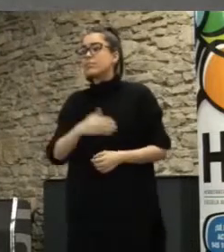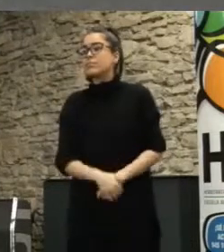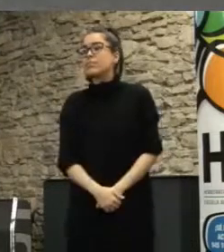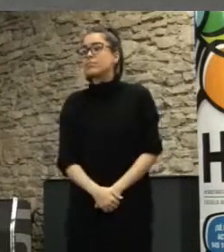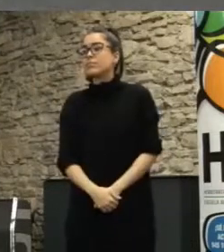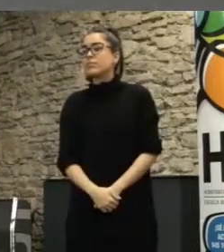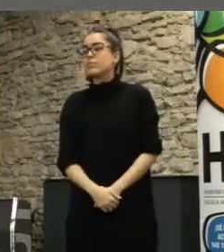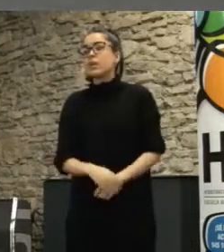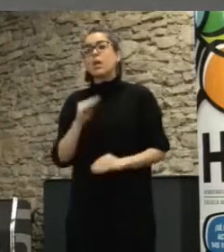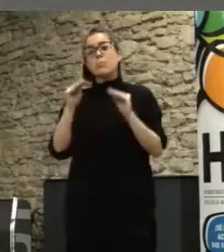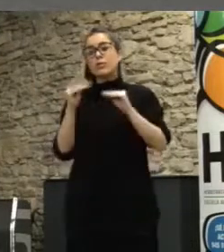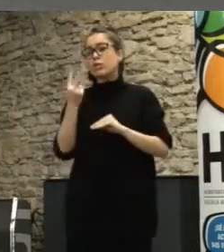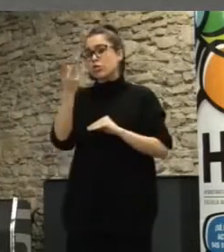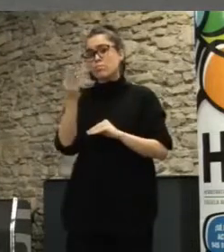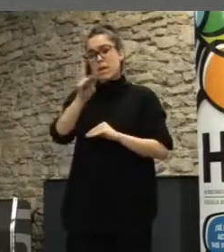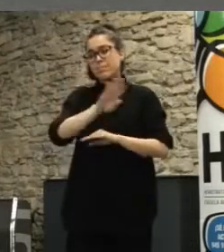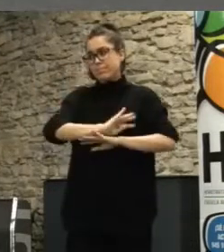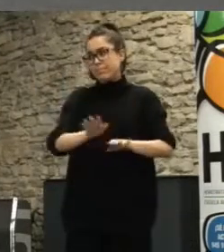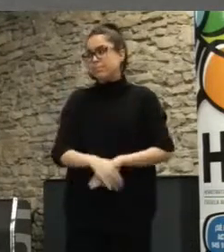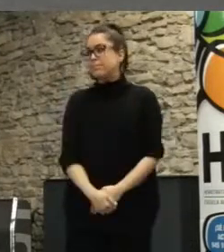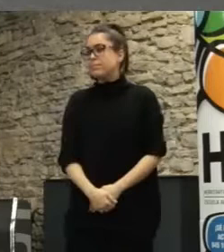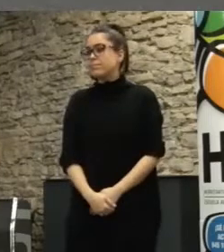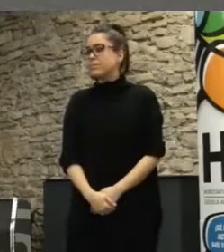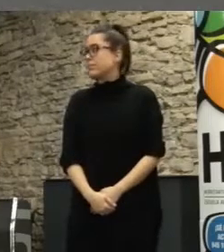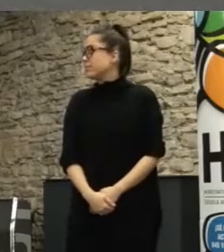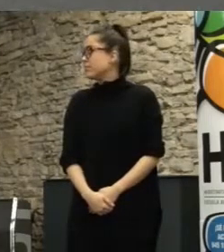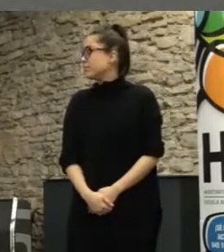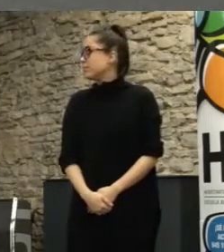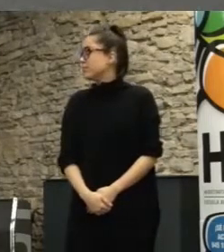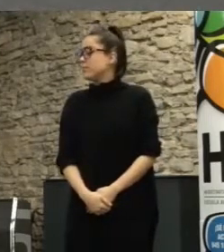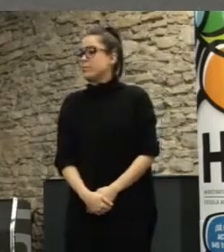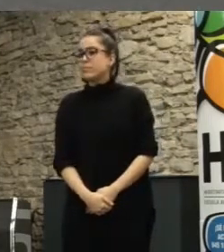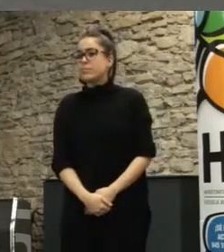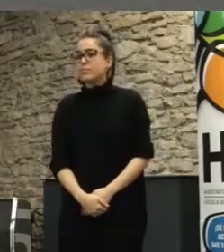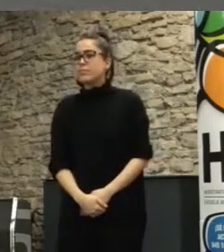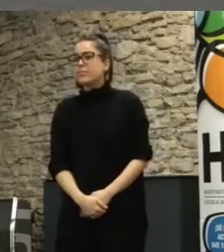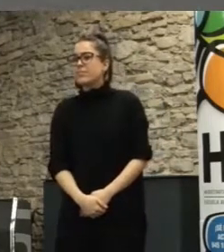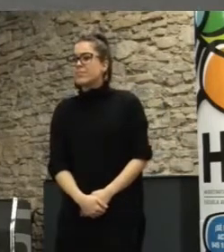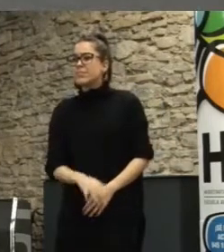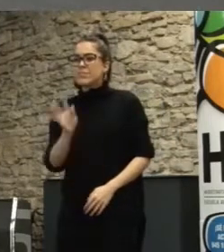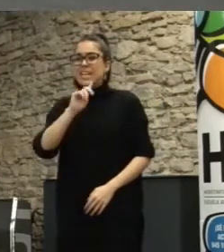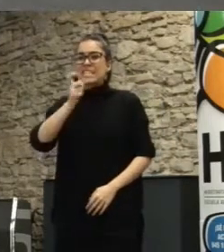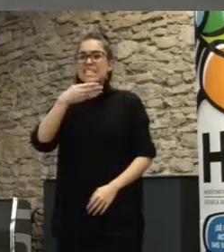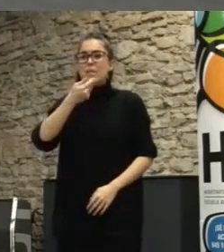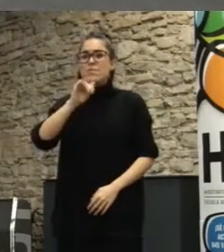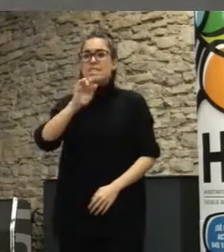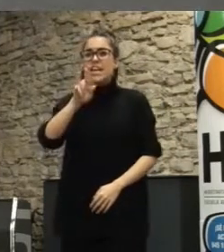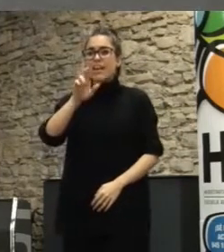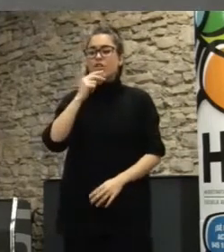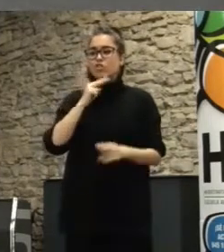vamos con las dos últimas preguntas si le parece a nuestro público o a ponente hola muy buenas soy Xavier tenía